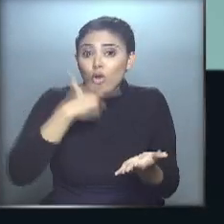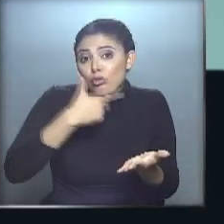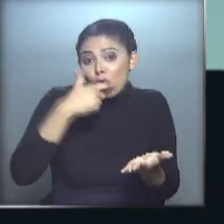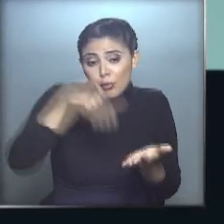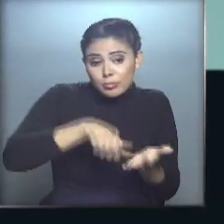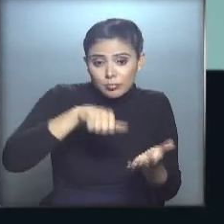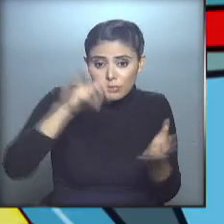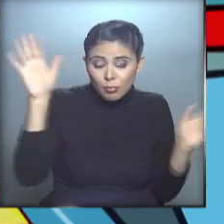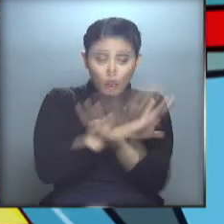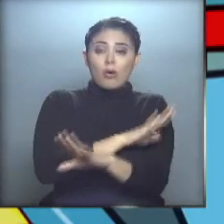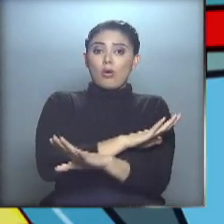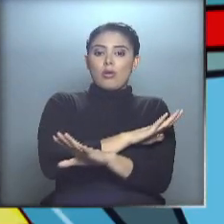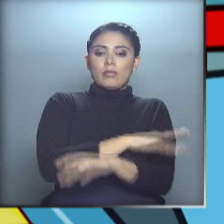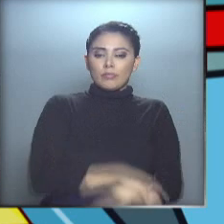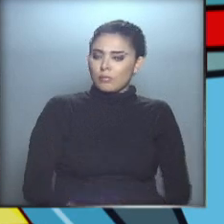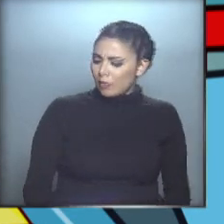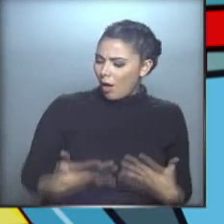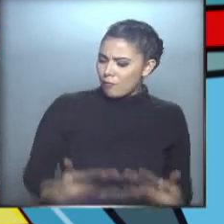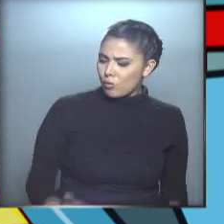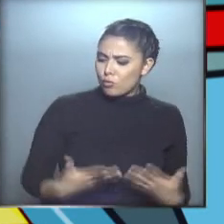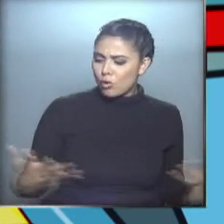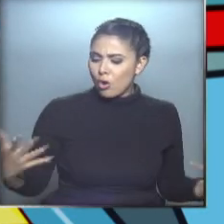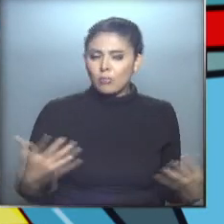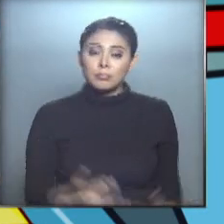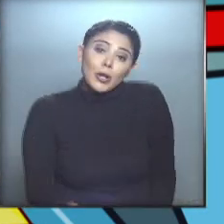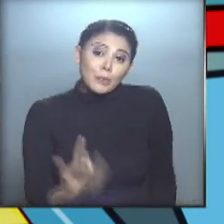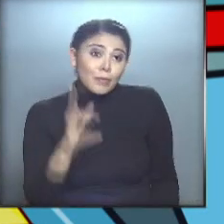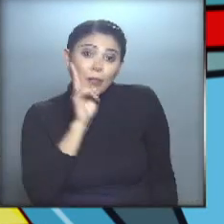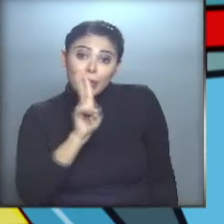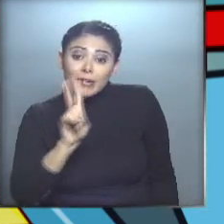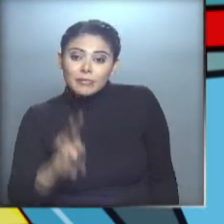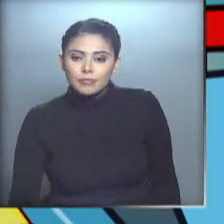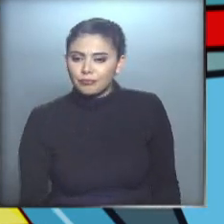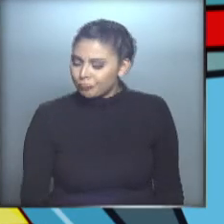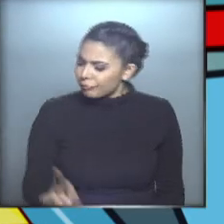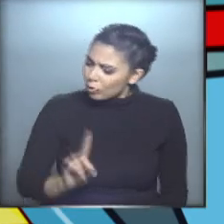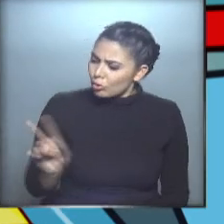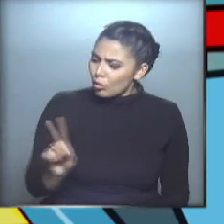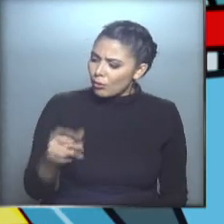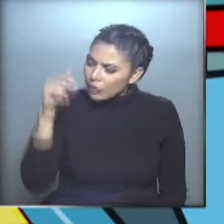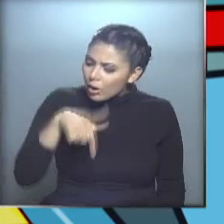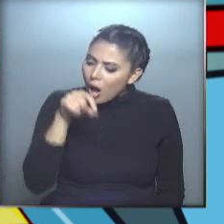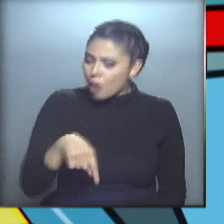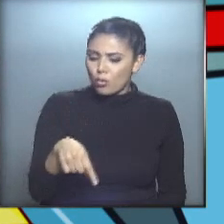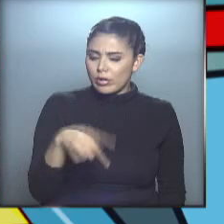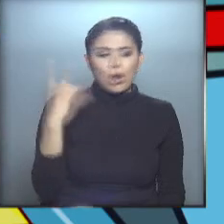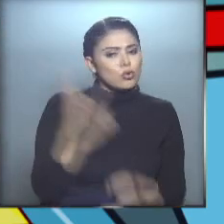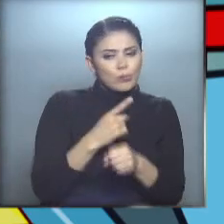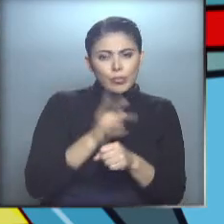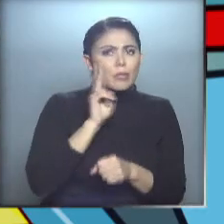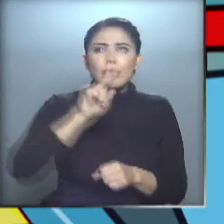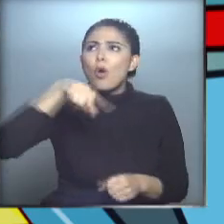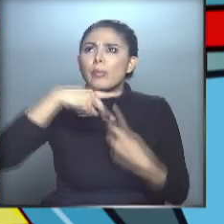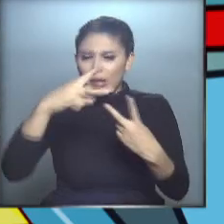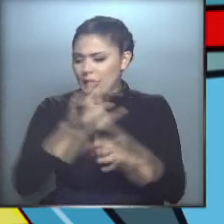había. Y de repente... ¡Me aburro! Bueno, ¿vamos a ver el espacio exterior? No, pequeño. Esta vez no vamos a ir a